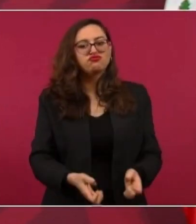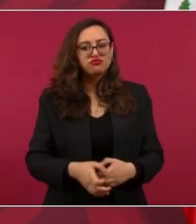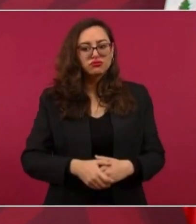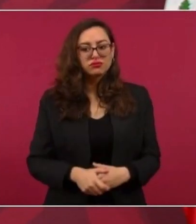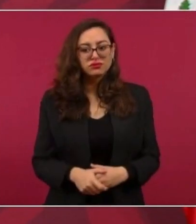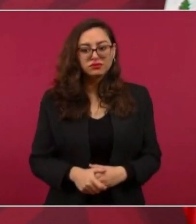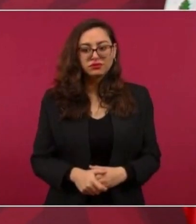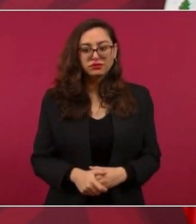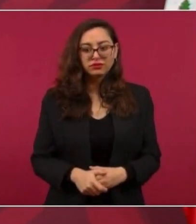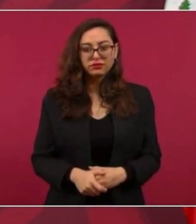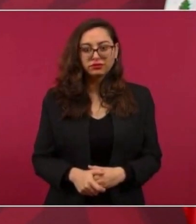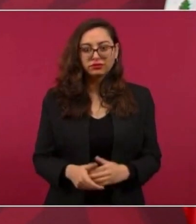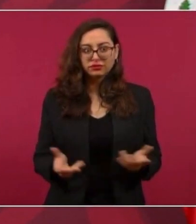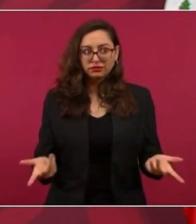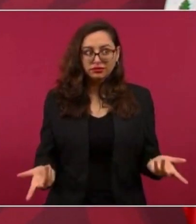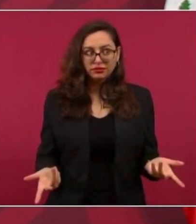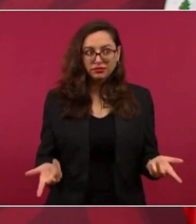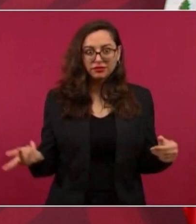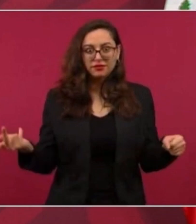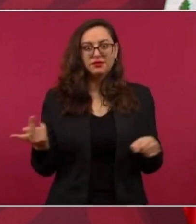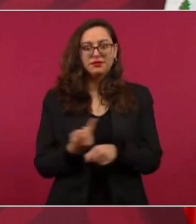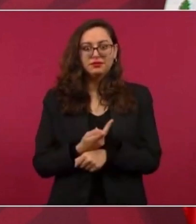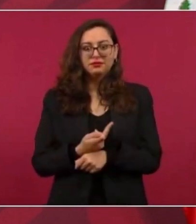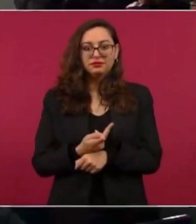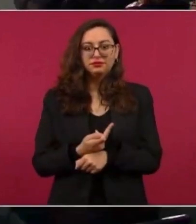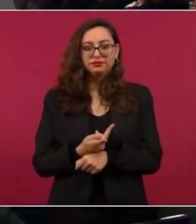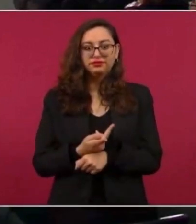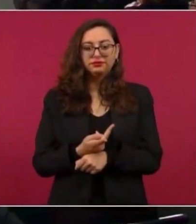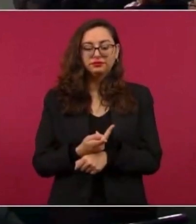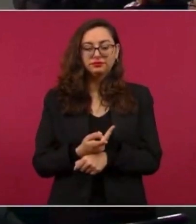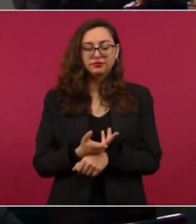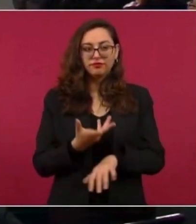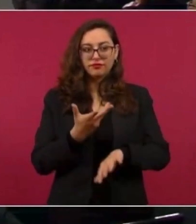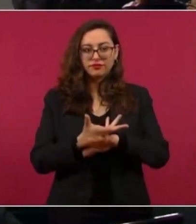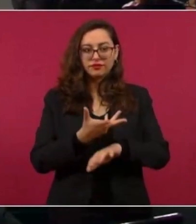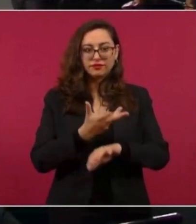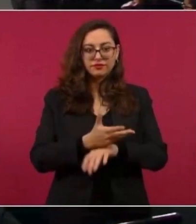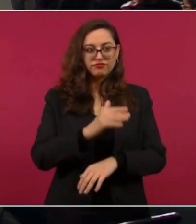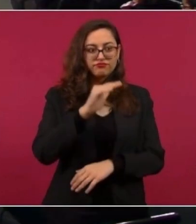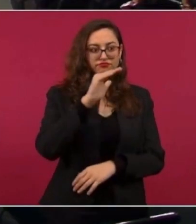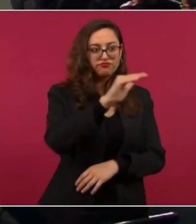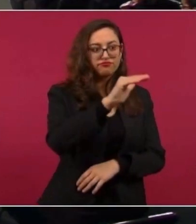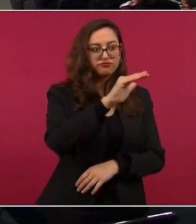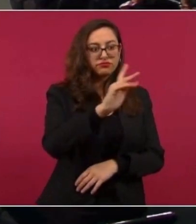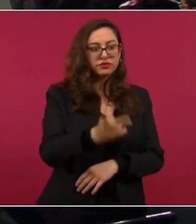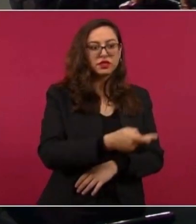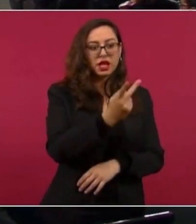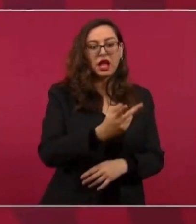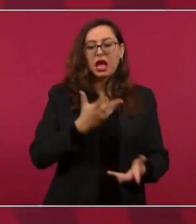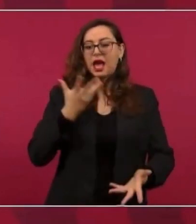y se ha hecho la consulta y no hay precisión